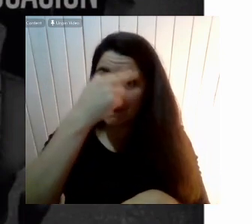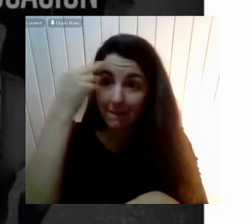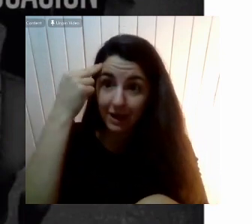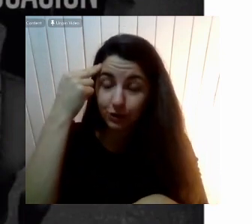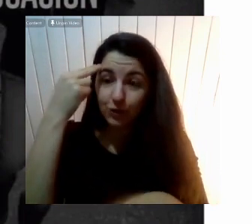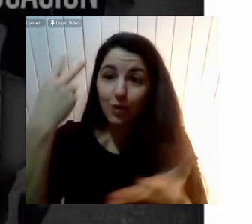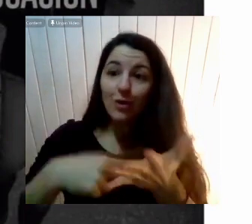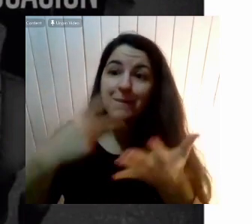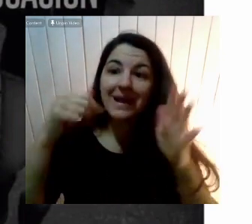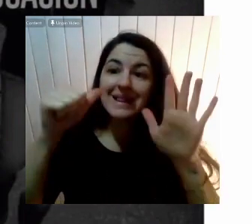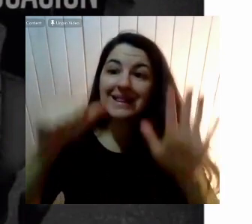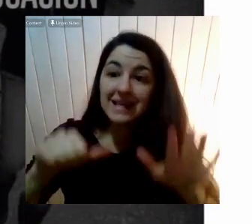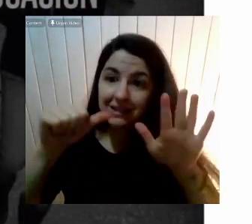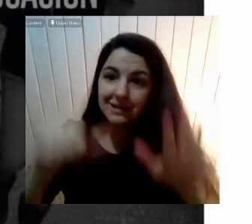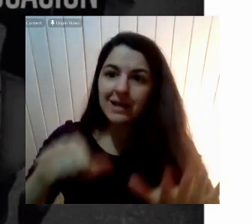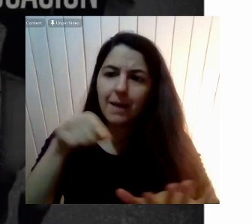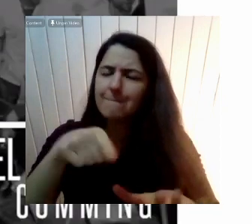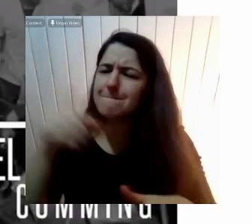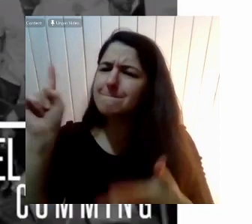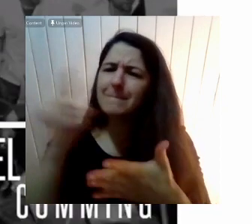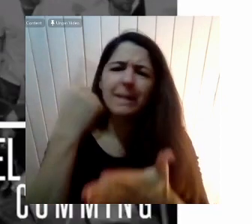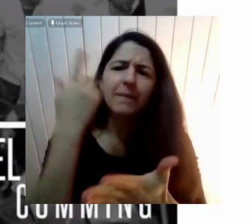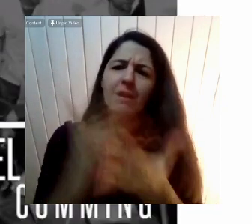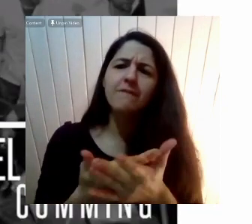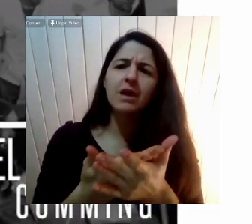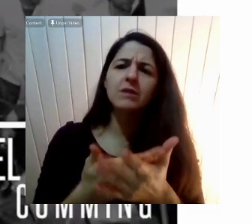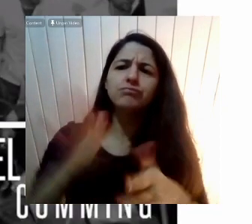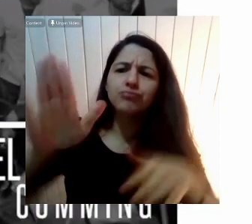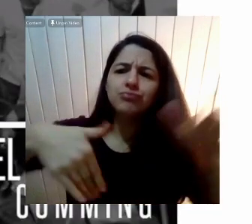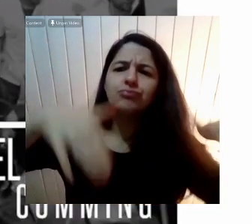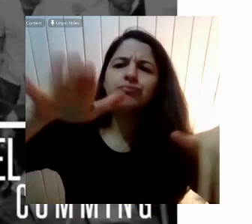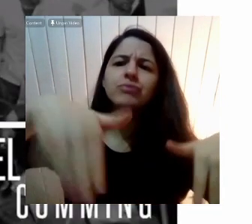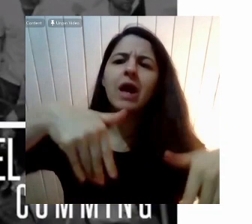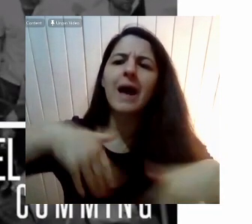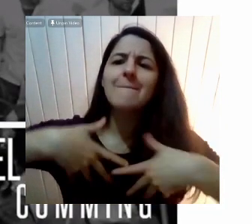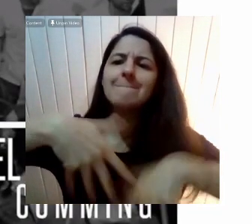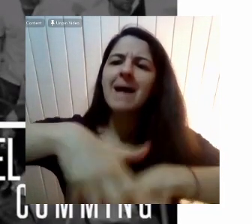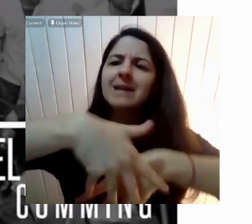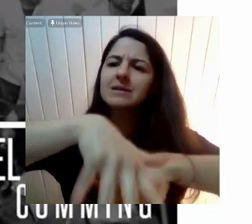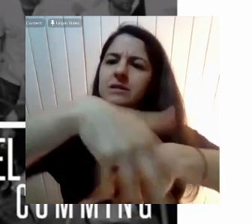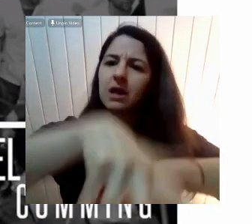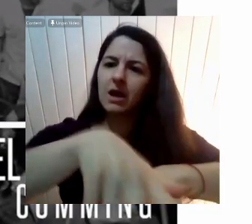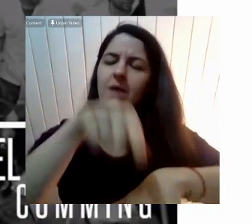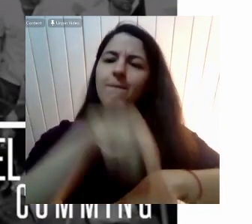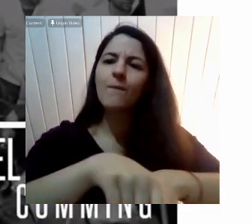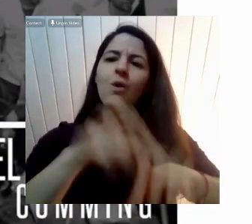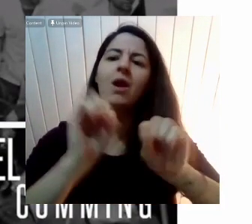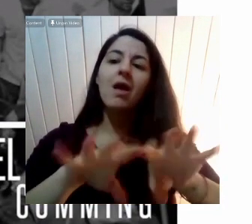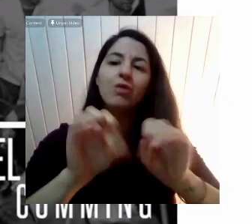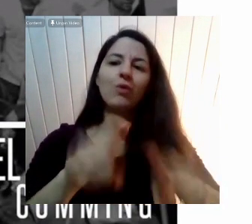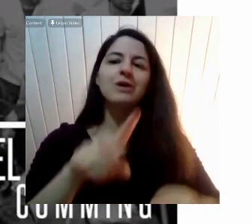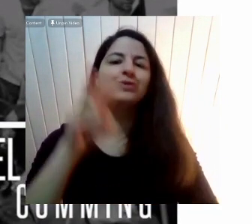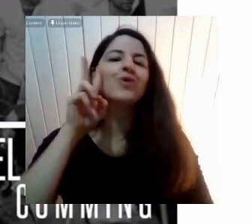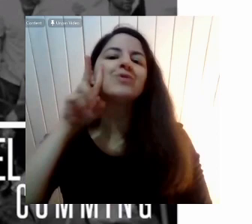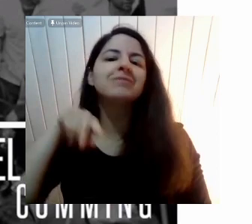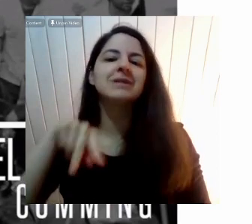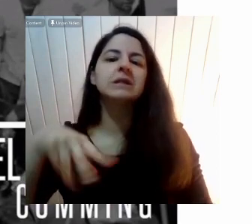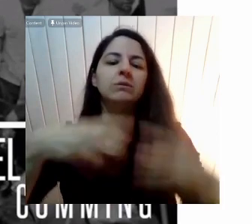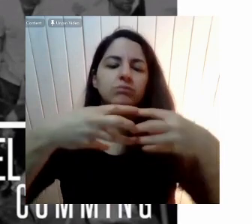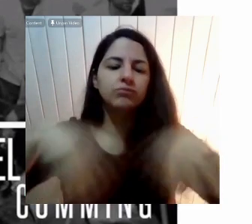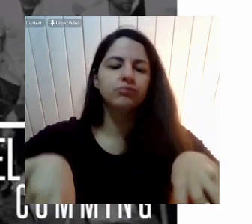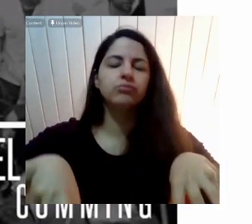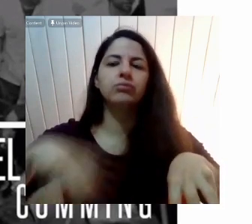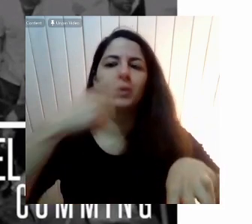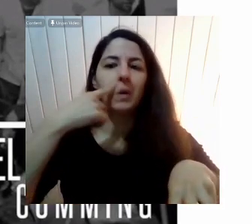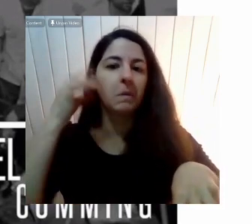una educación no sexista Como docente Lo mismo pasó Ese año Cuando hicimos El primer Taller de educación no sexista Dirigido a